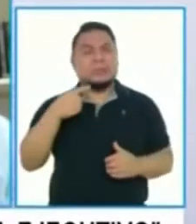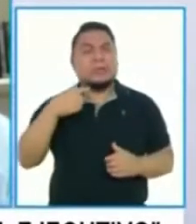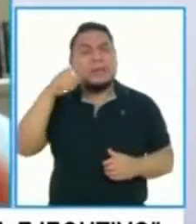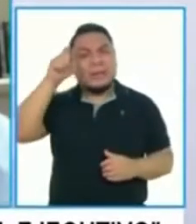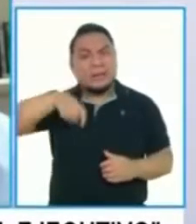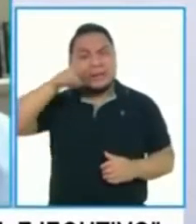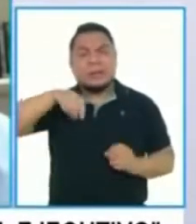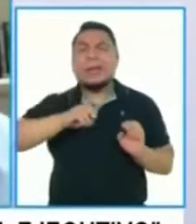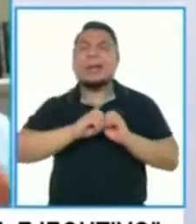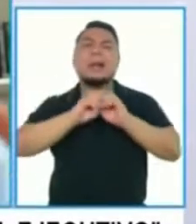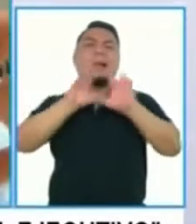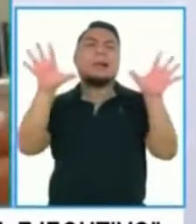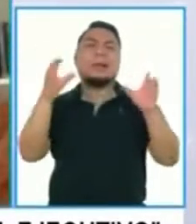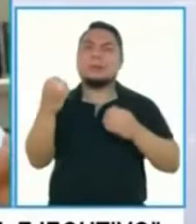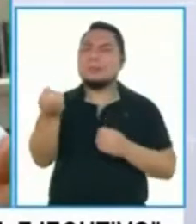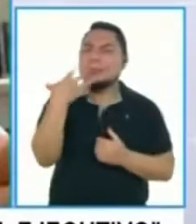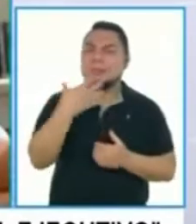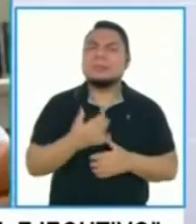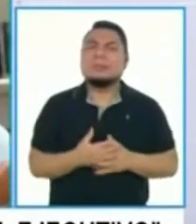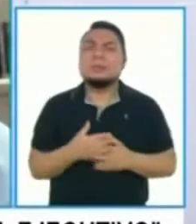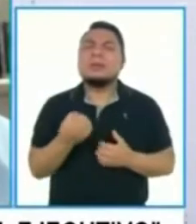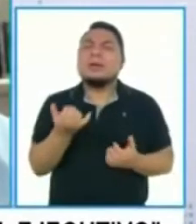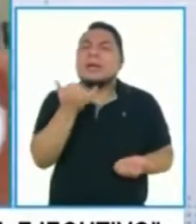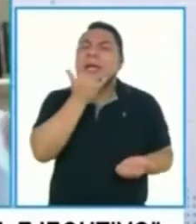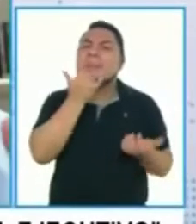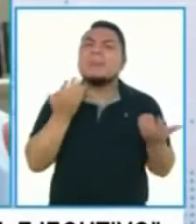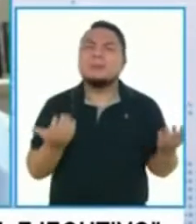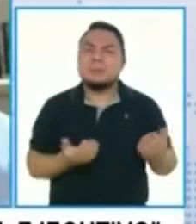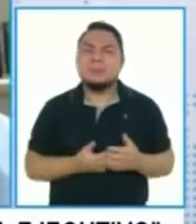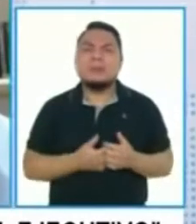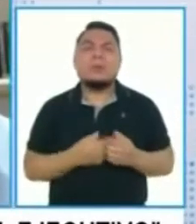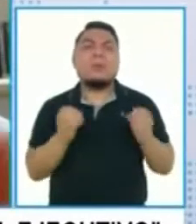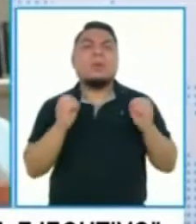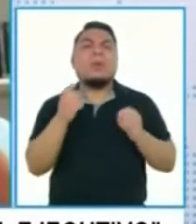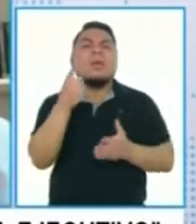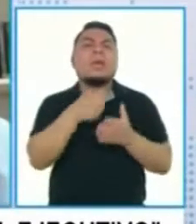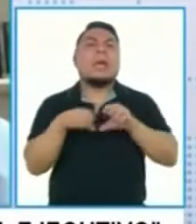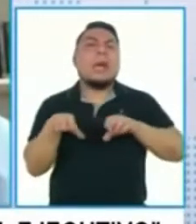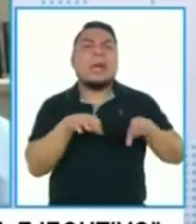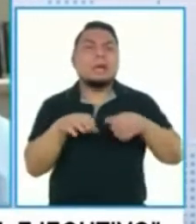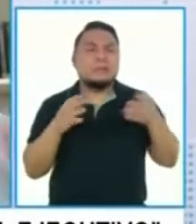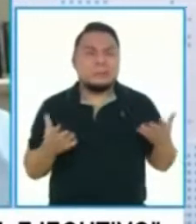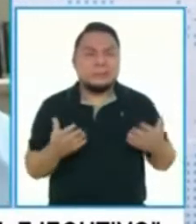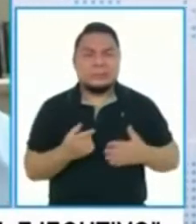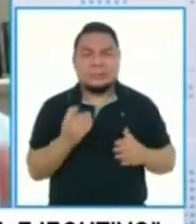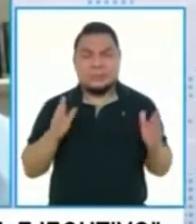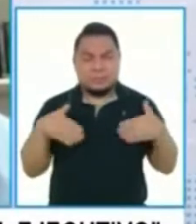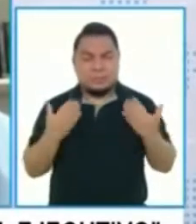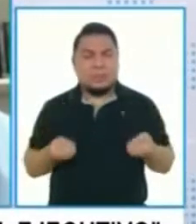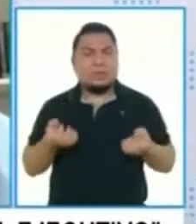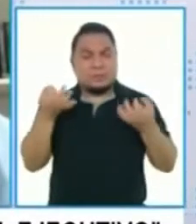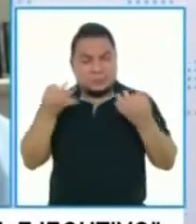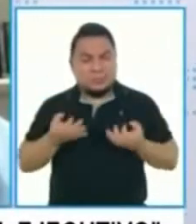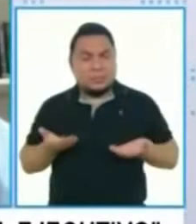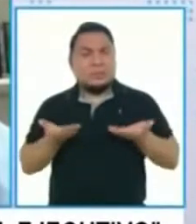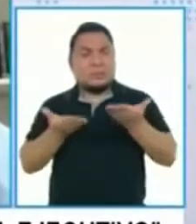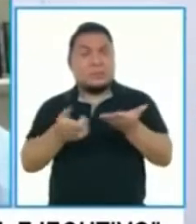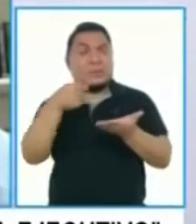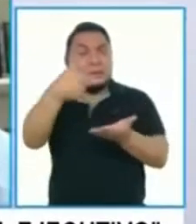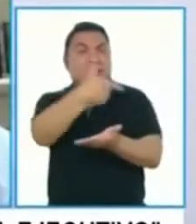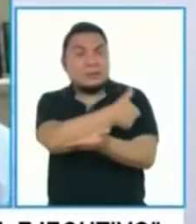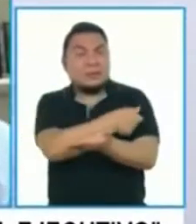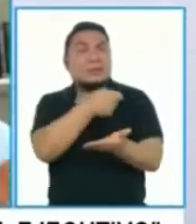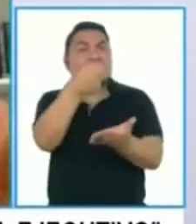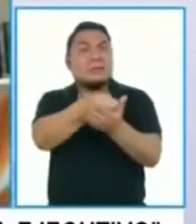se nos explique claramente, no solamente qué pasó, sino qué vamos a hacer. ¿Qué vamos a hacer para poder garantizar de ese producto